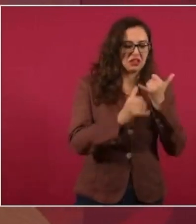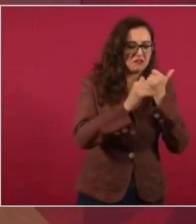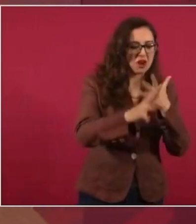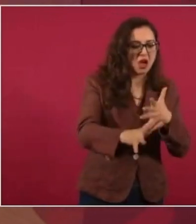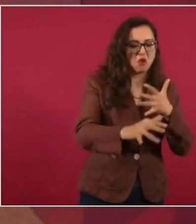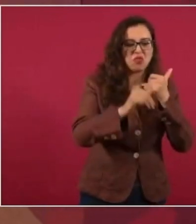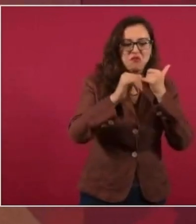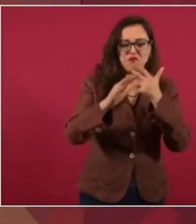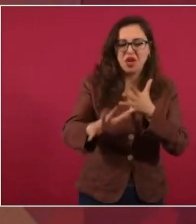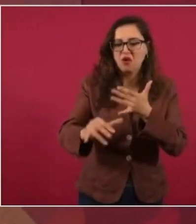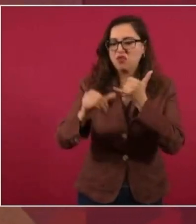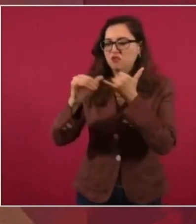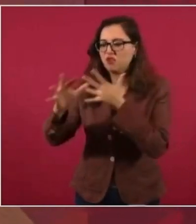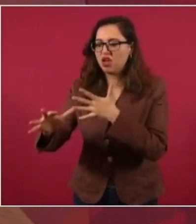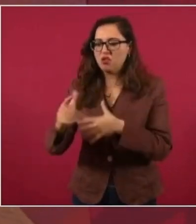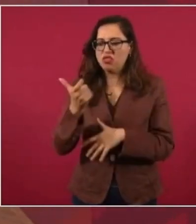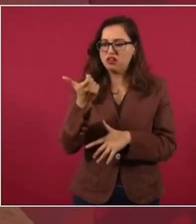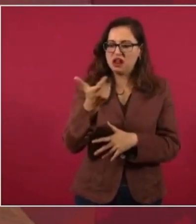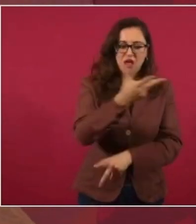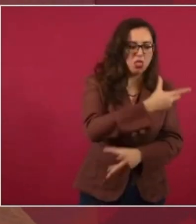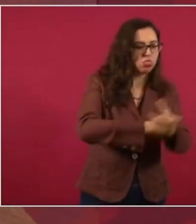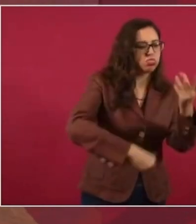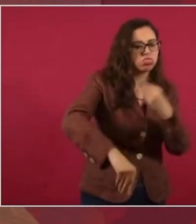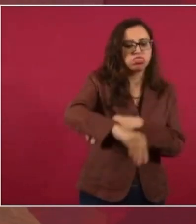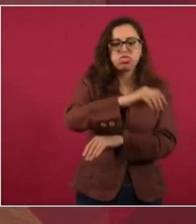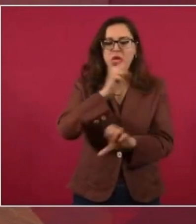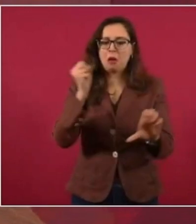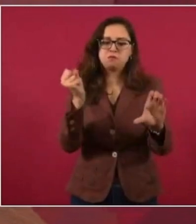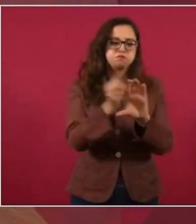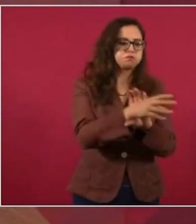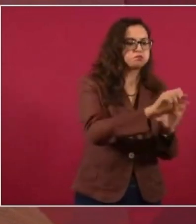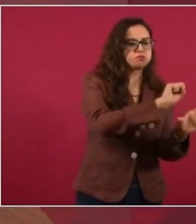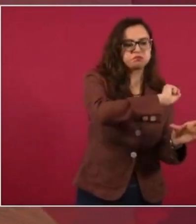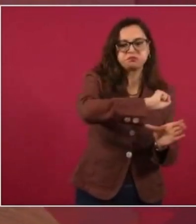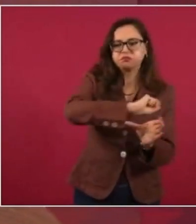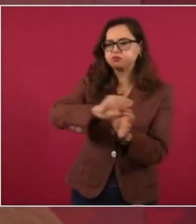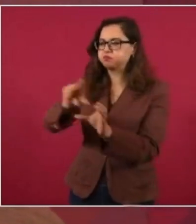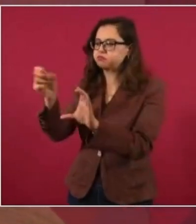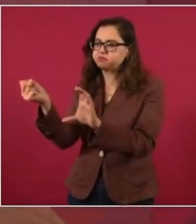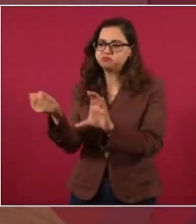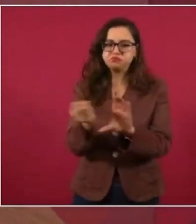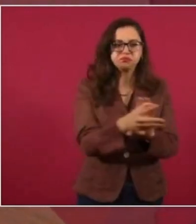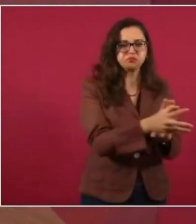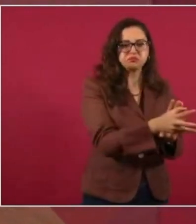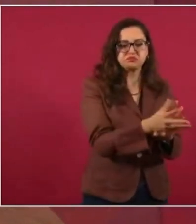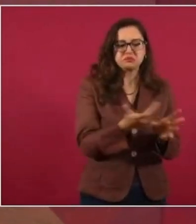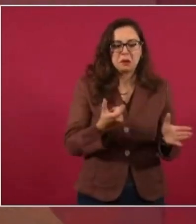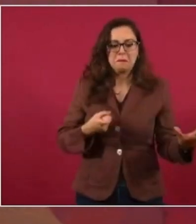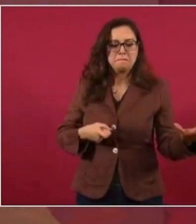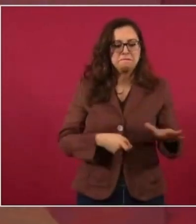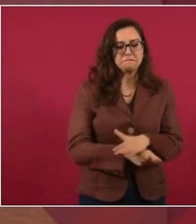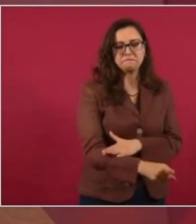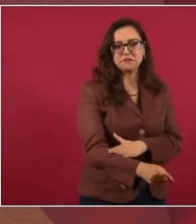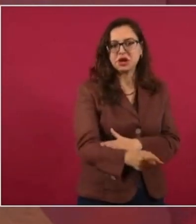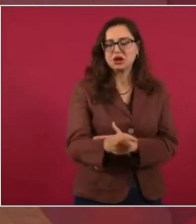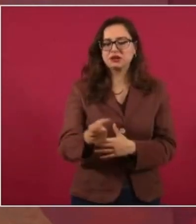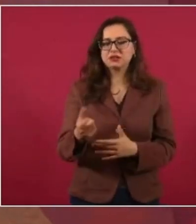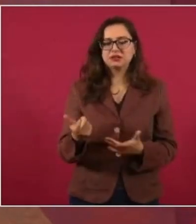millones millonarias, ofreciendo… tú tienes que pagar tanto